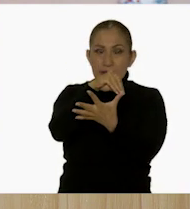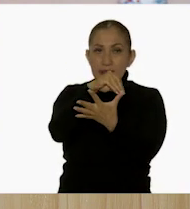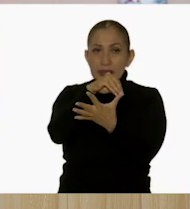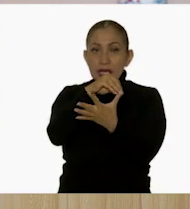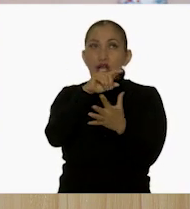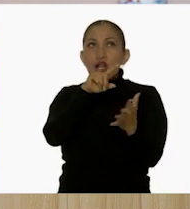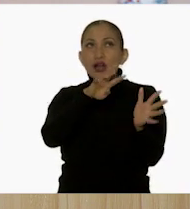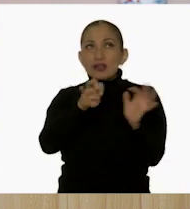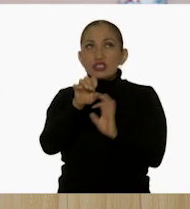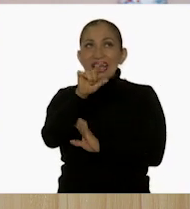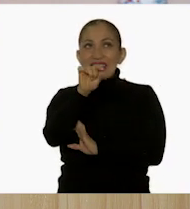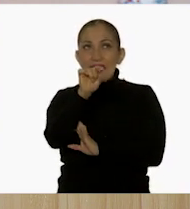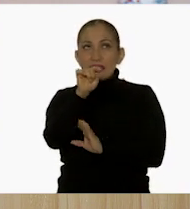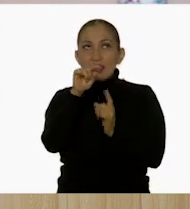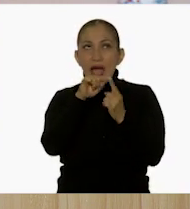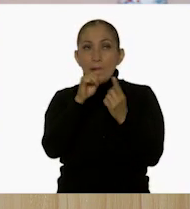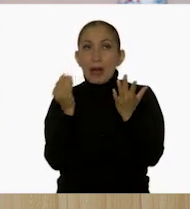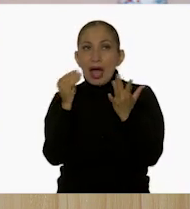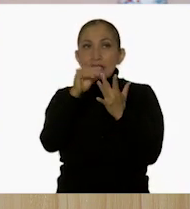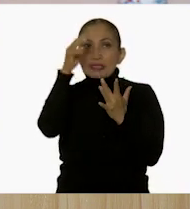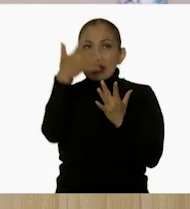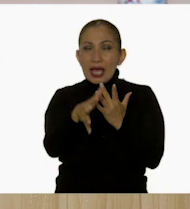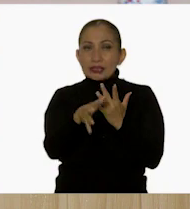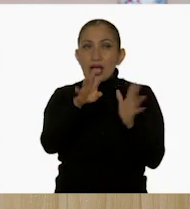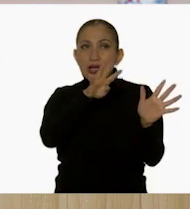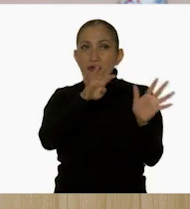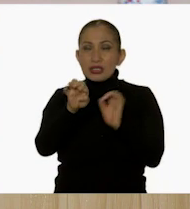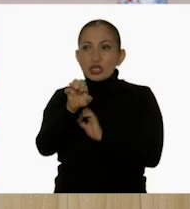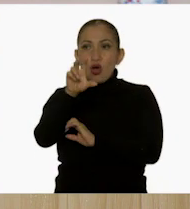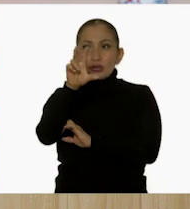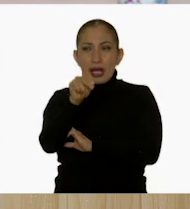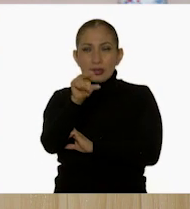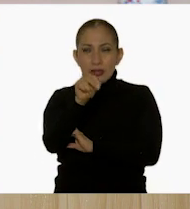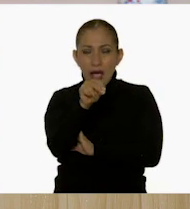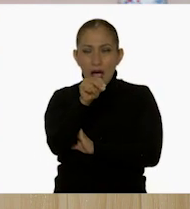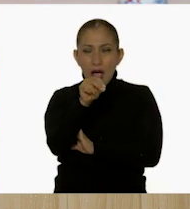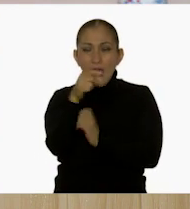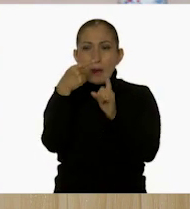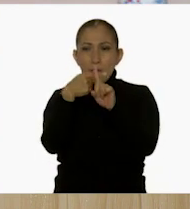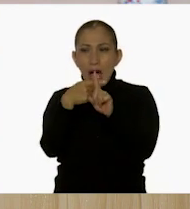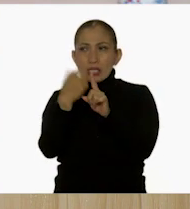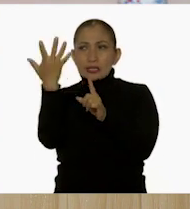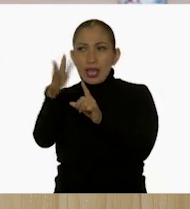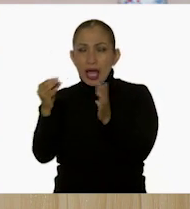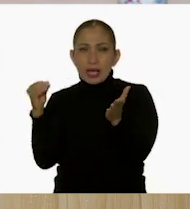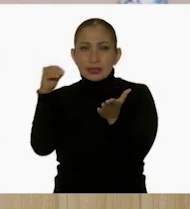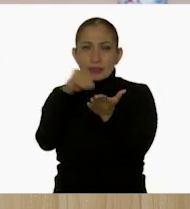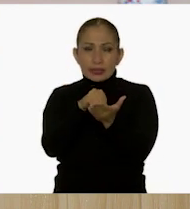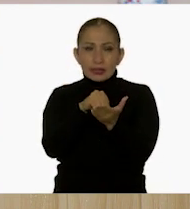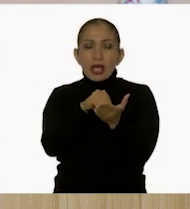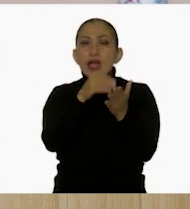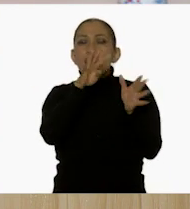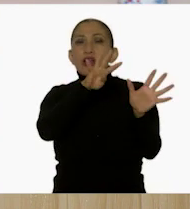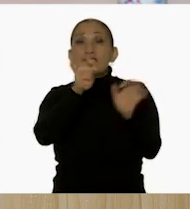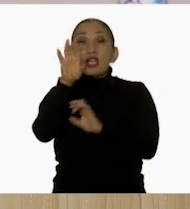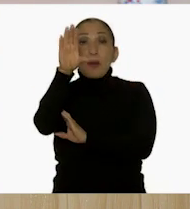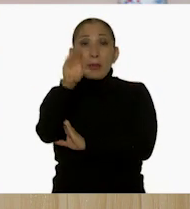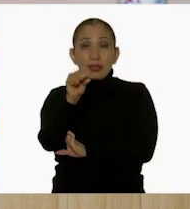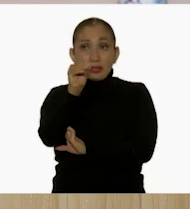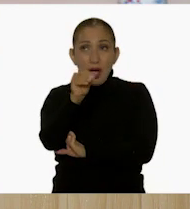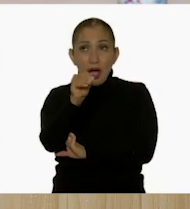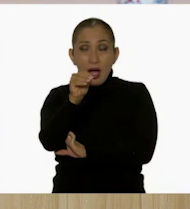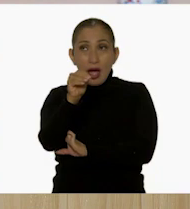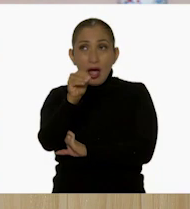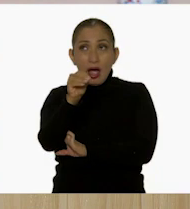970, más otra decena, 980, más otra decena, 990.